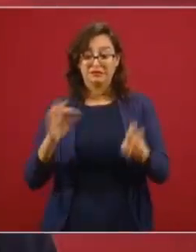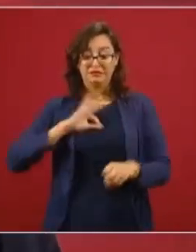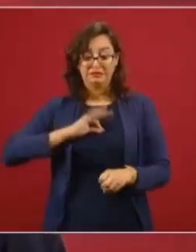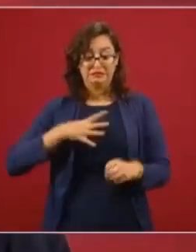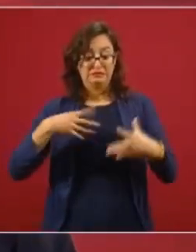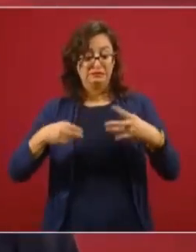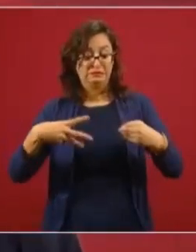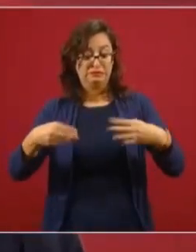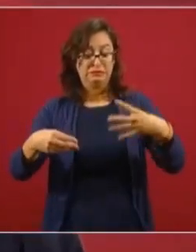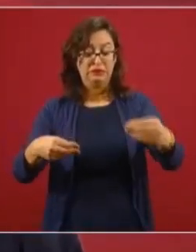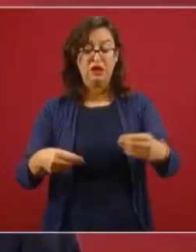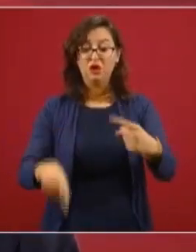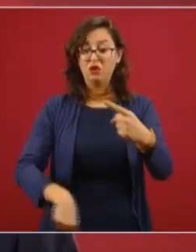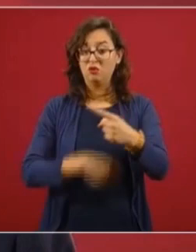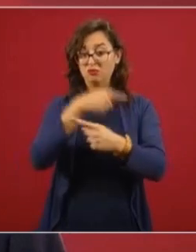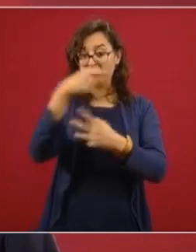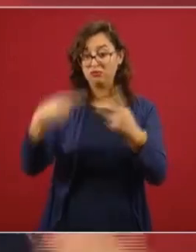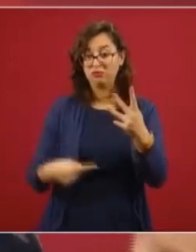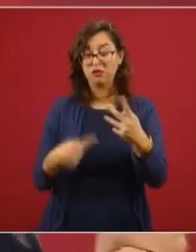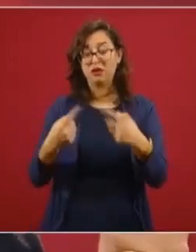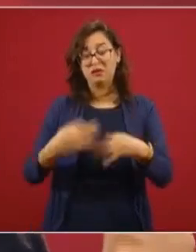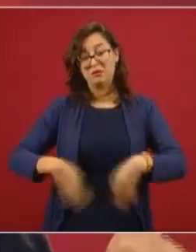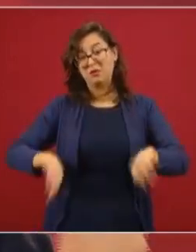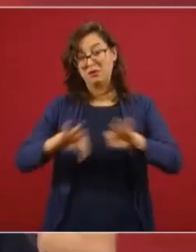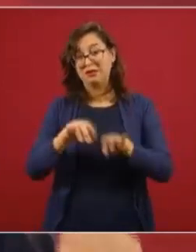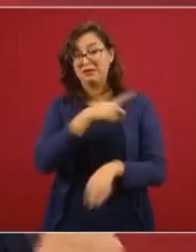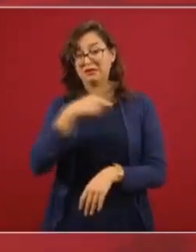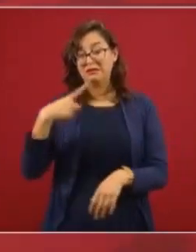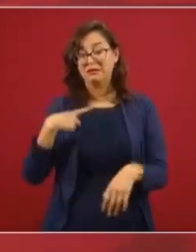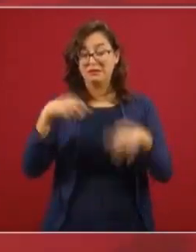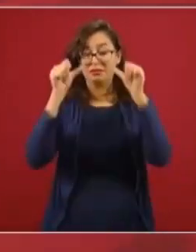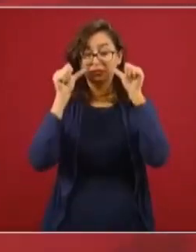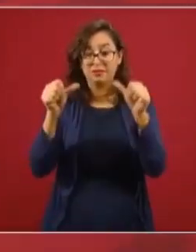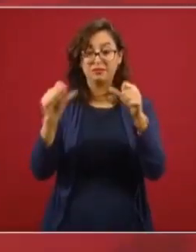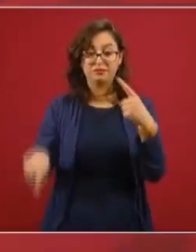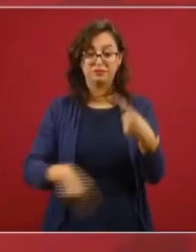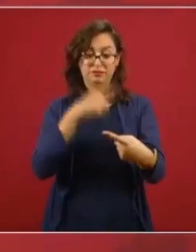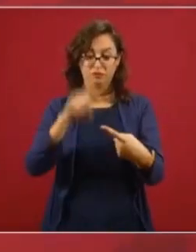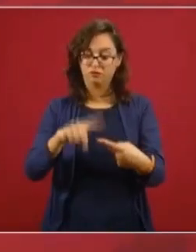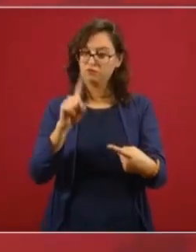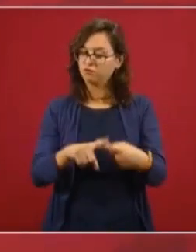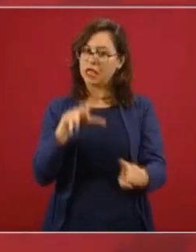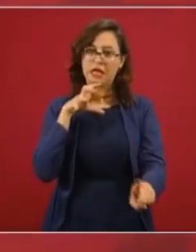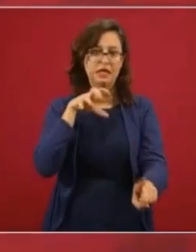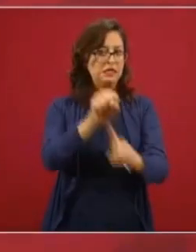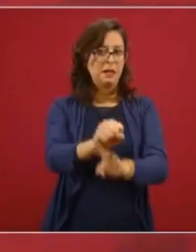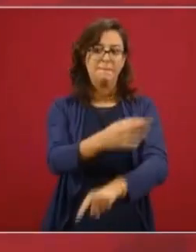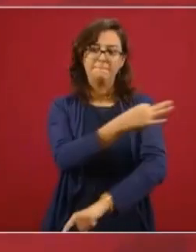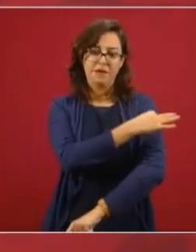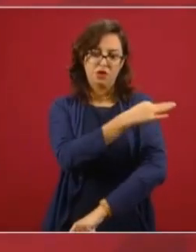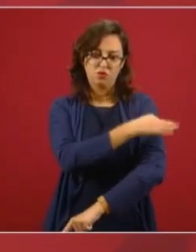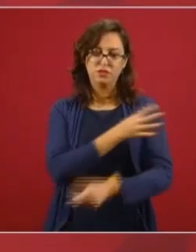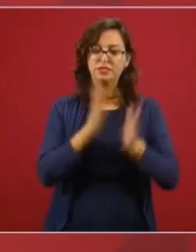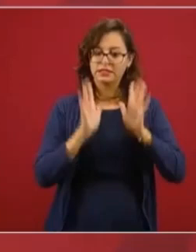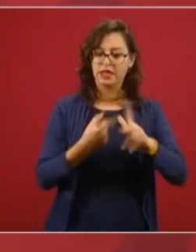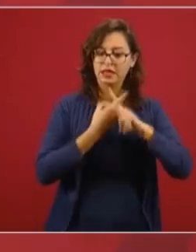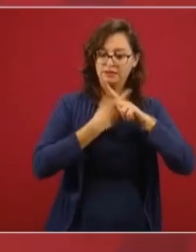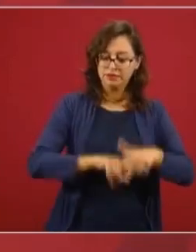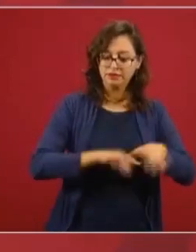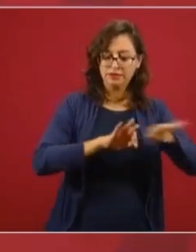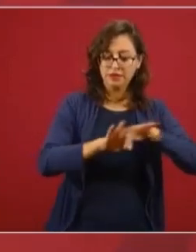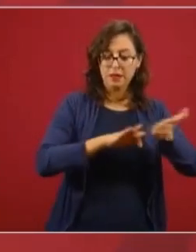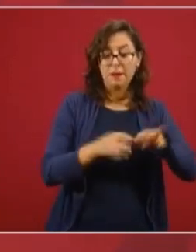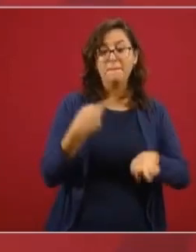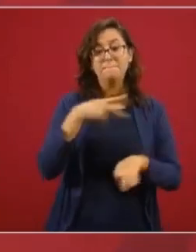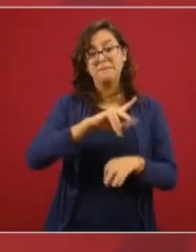hitos importantes que tenemos que tomar en cuenta. Uno es lograr una solución de vacuna, y eso lo estamos trabajando. Pero el